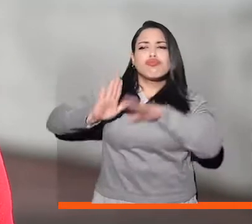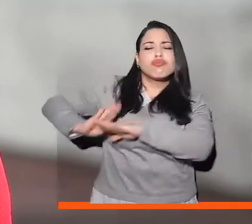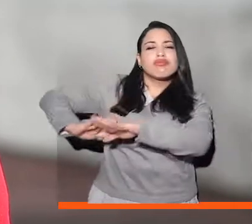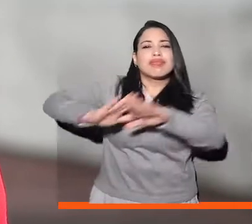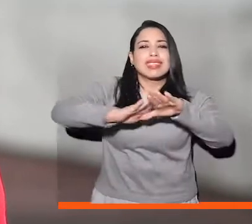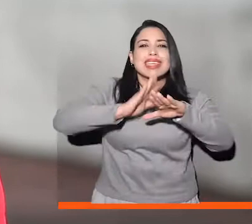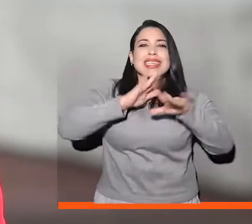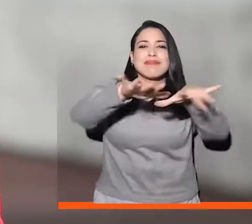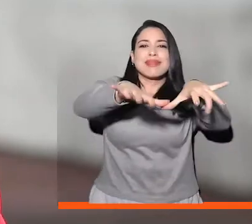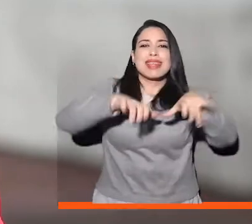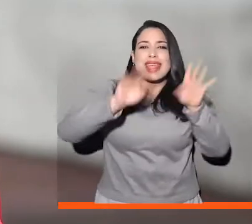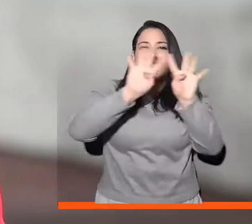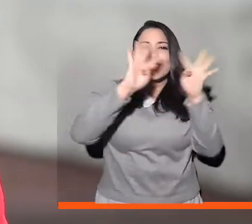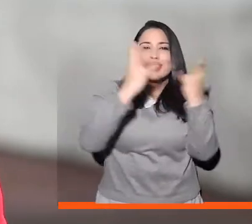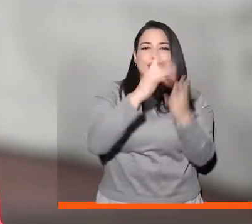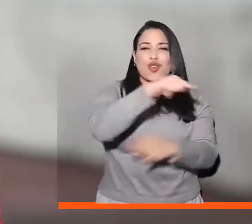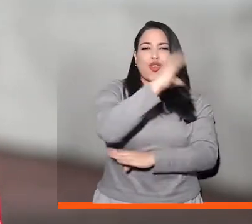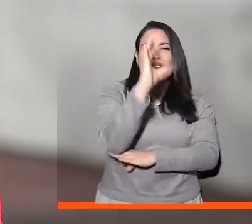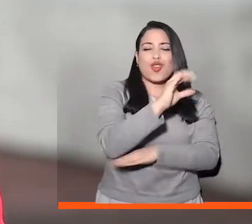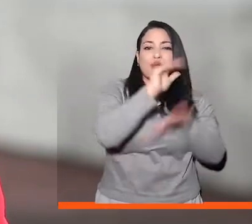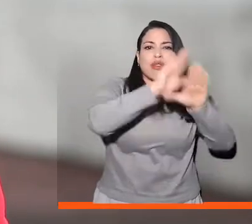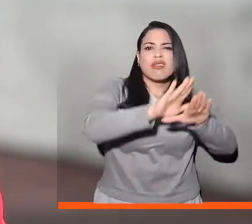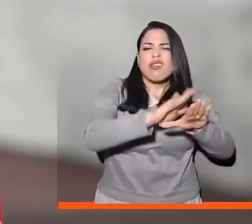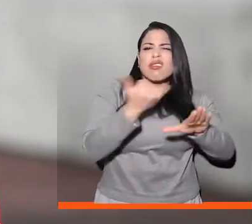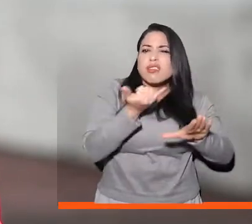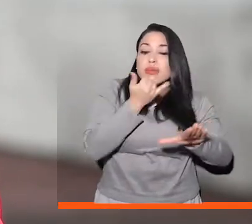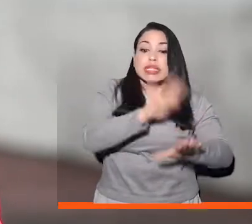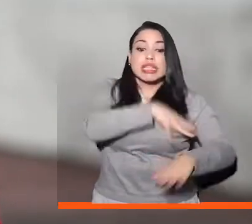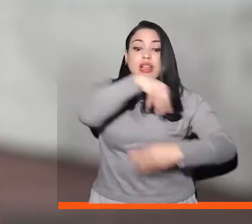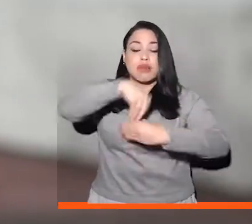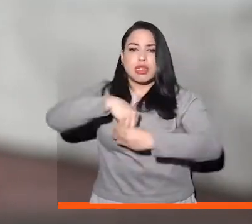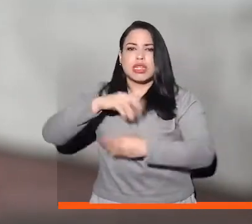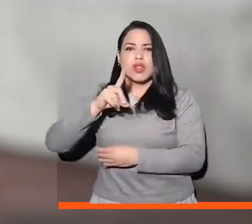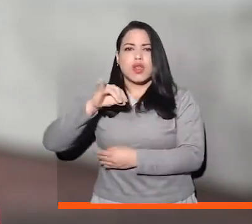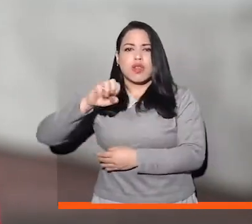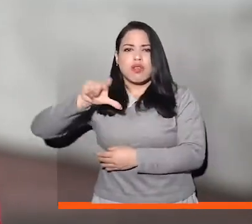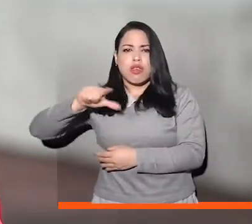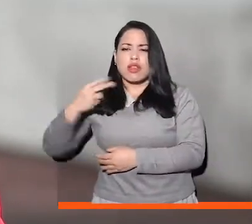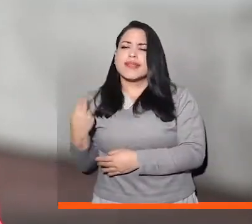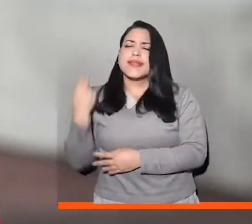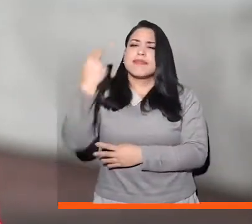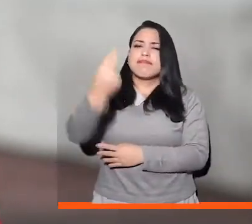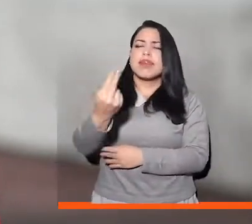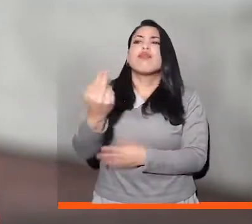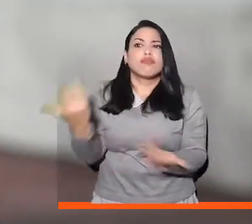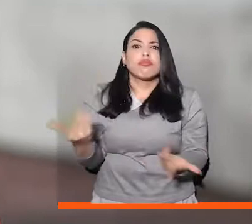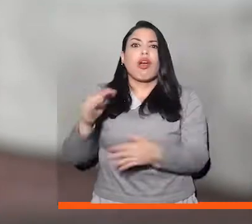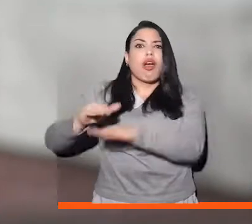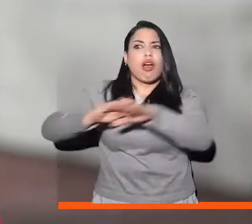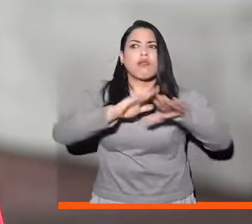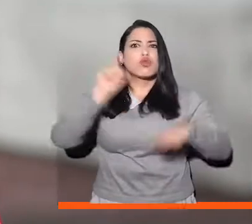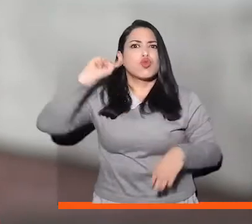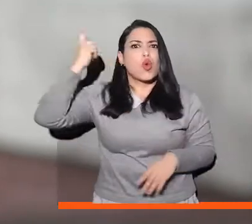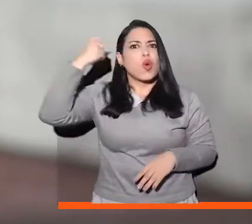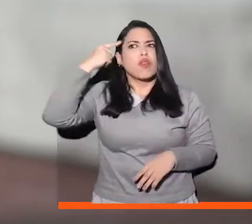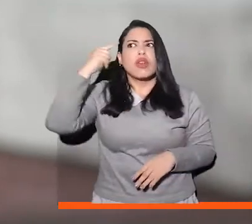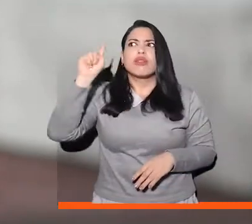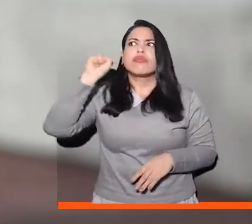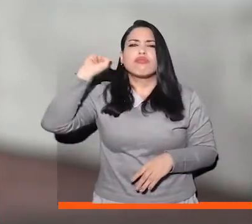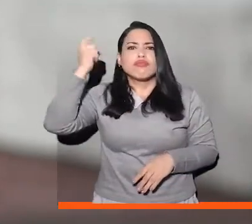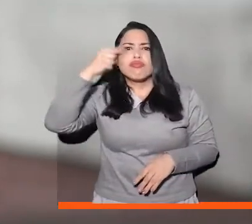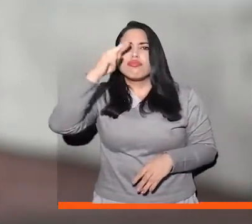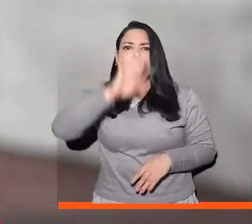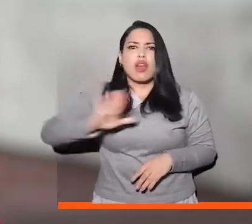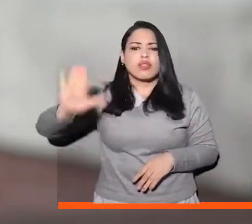Atendiendo el llamado de la plenaria del Senado de la República el ministro del Interior Daniel Palacios Martínez ratificó que el gobierno del